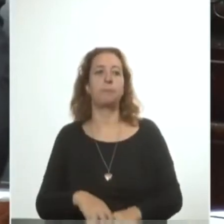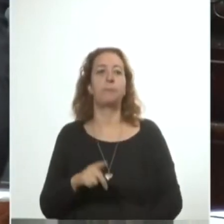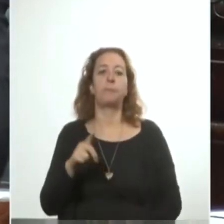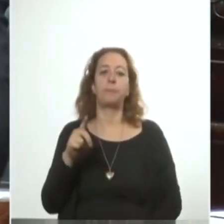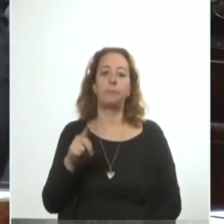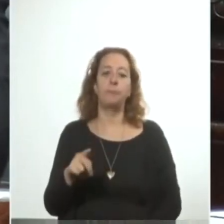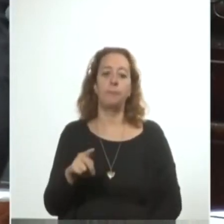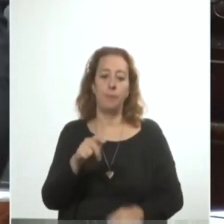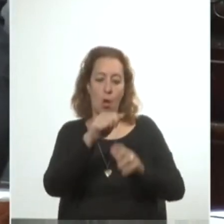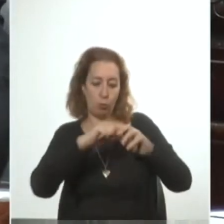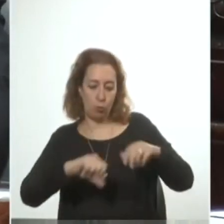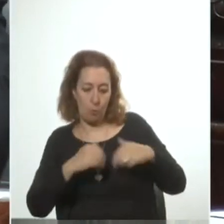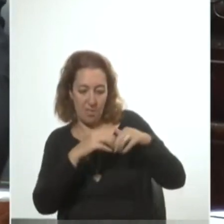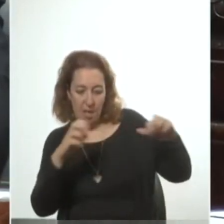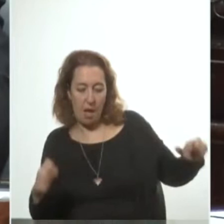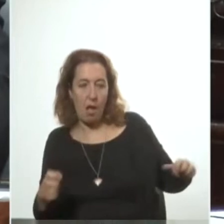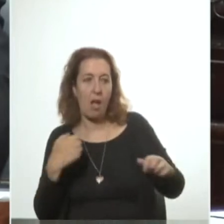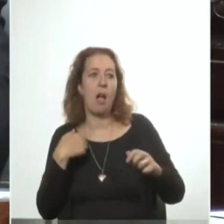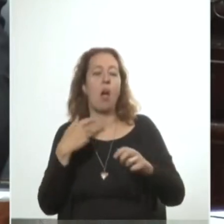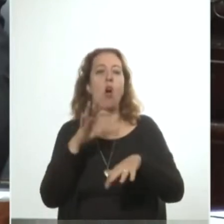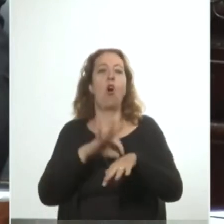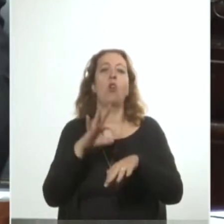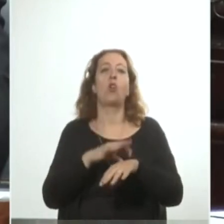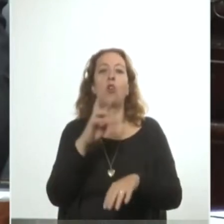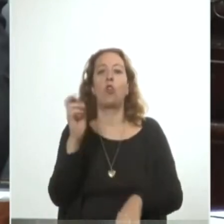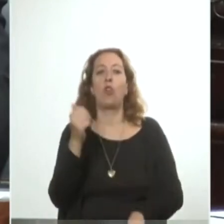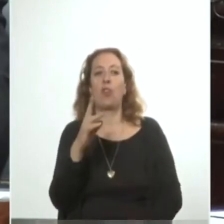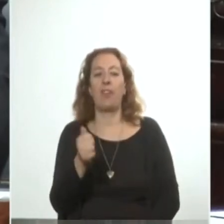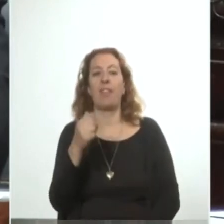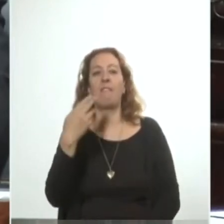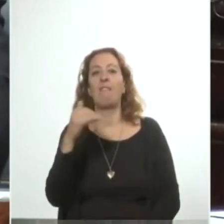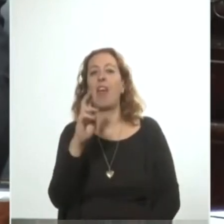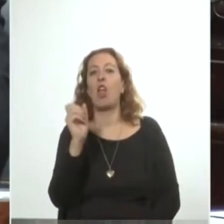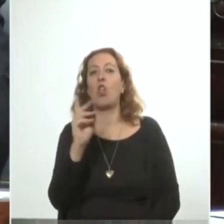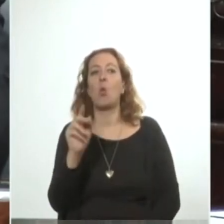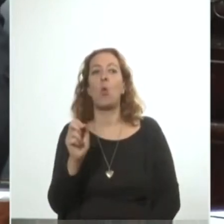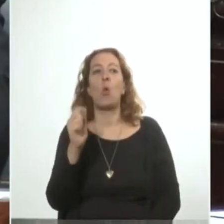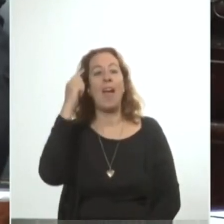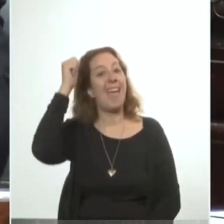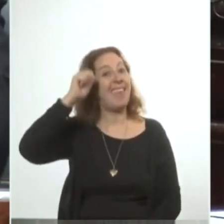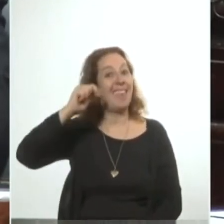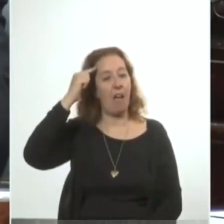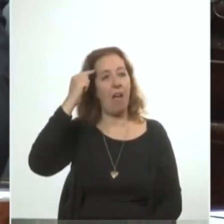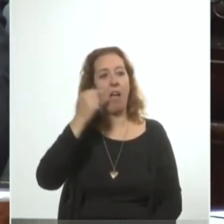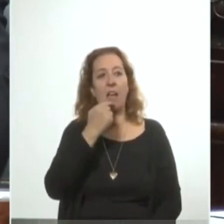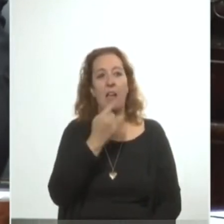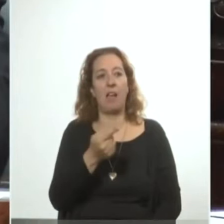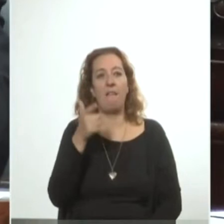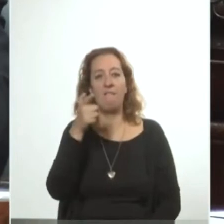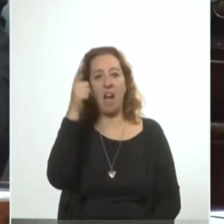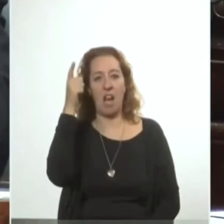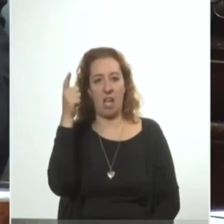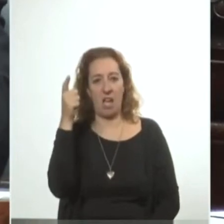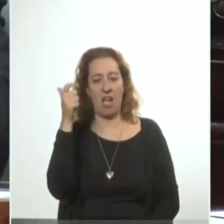autopsia histórica realizada por los doctores Hugo Rodríguez y Fernando Verdú determinaron que la herida fue provocada por una bala del